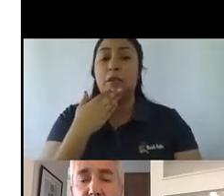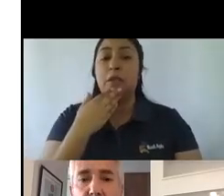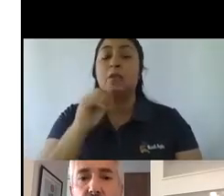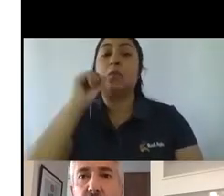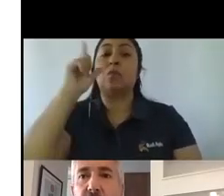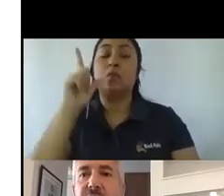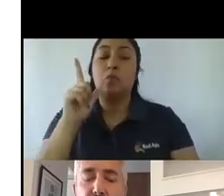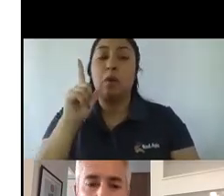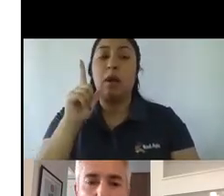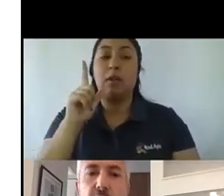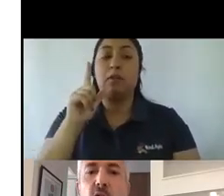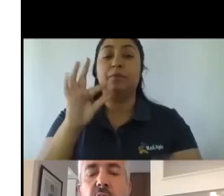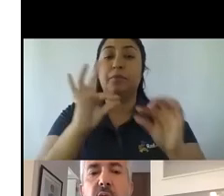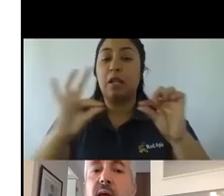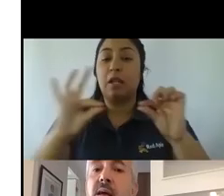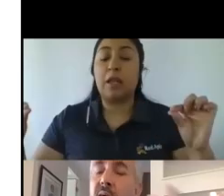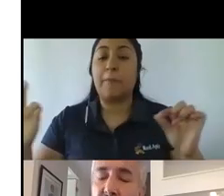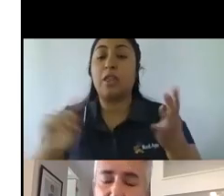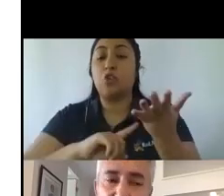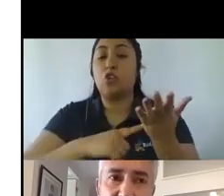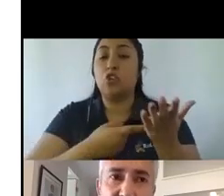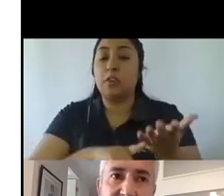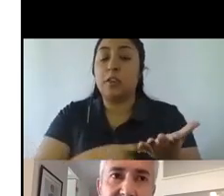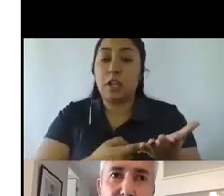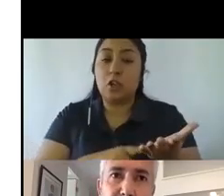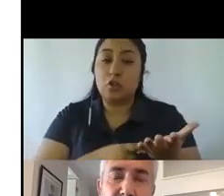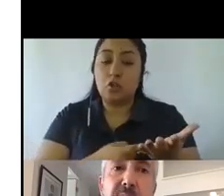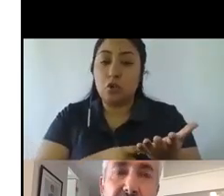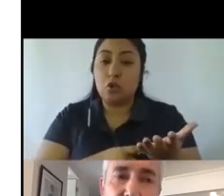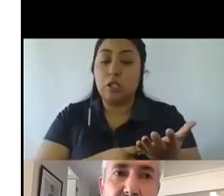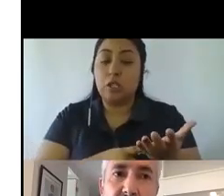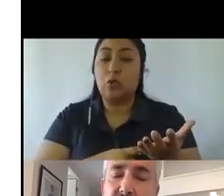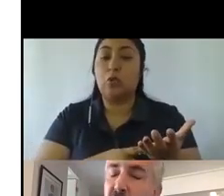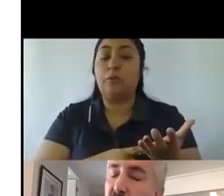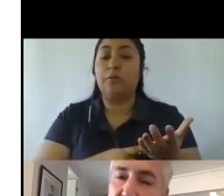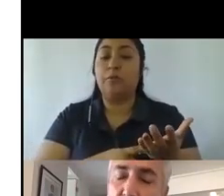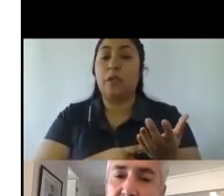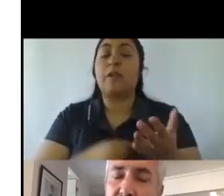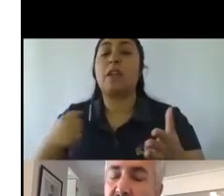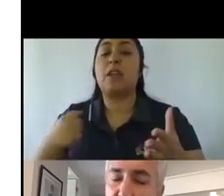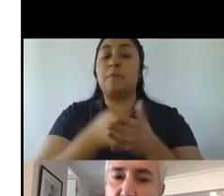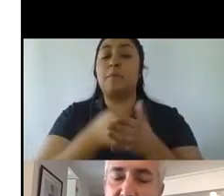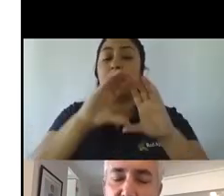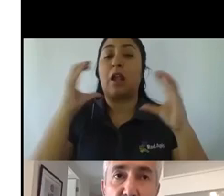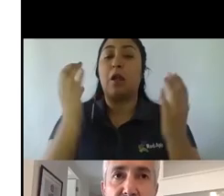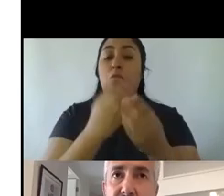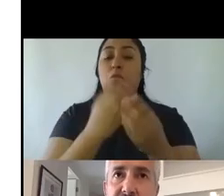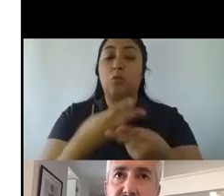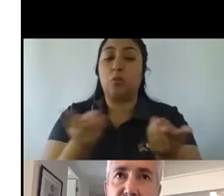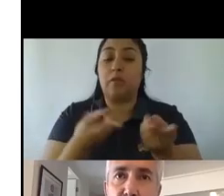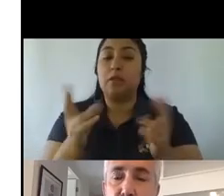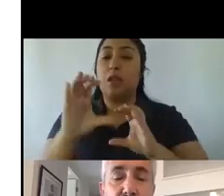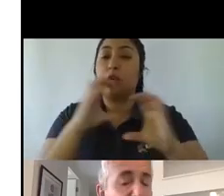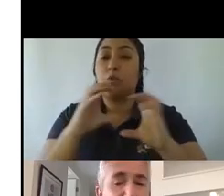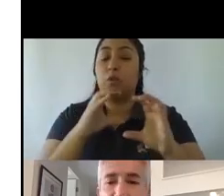los lineamientos tecnológicos que van a impactar al mundo de la publicidad y las comunicaciones comerciales